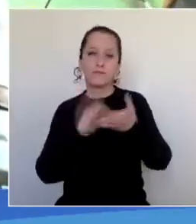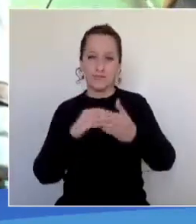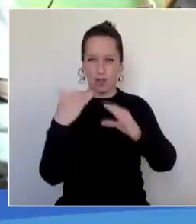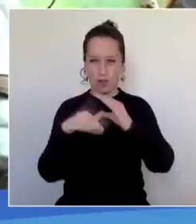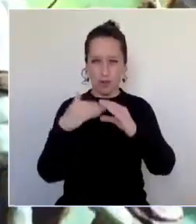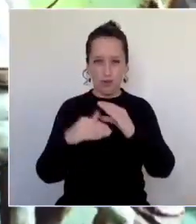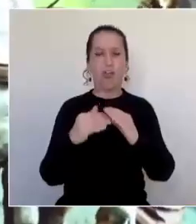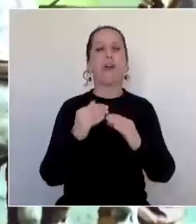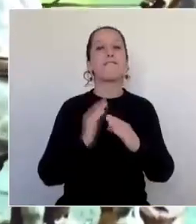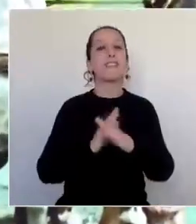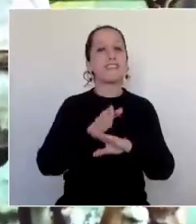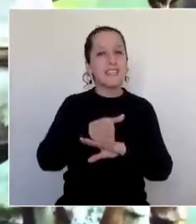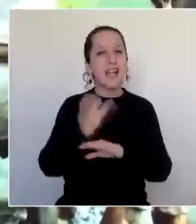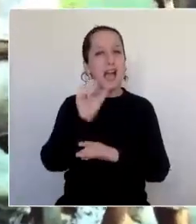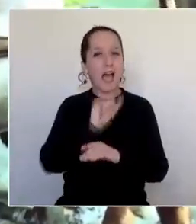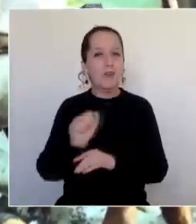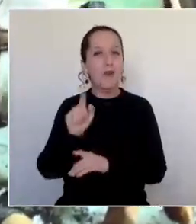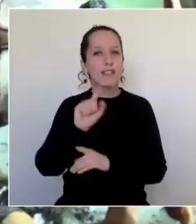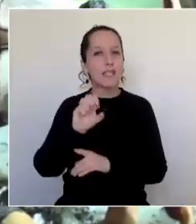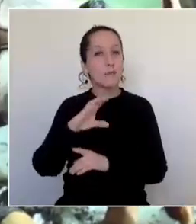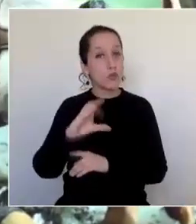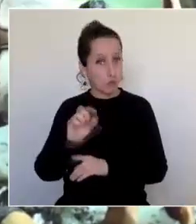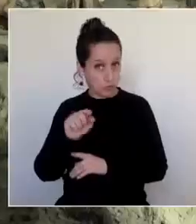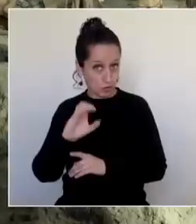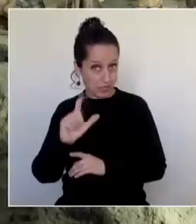visitas.cenco.cl